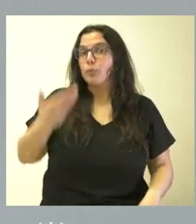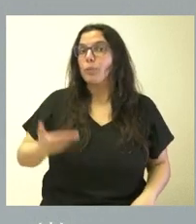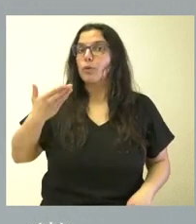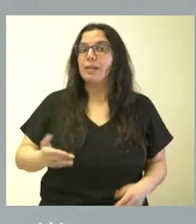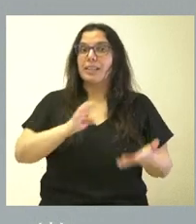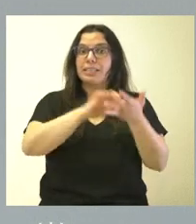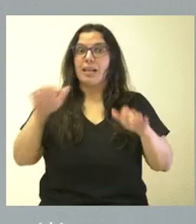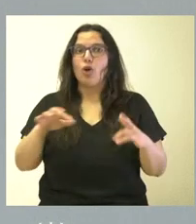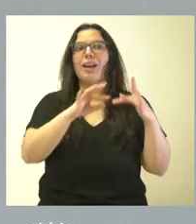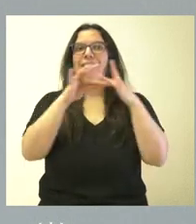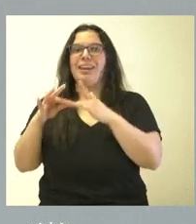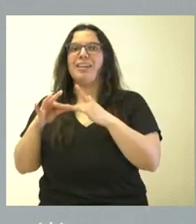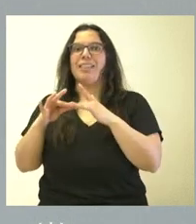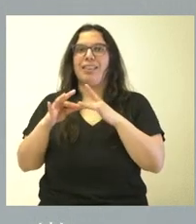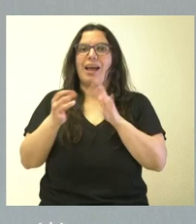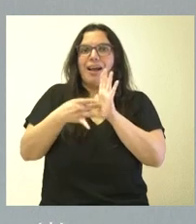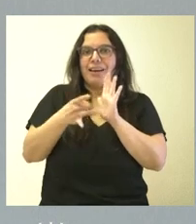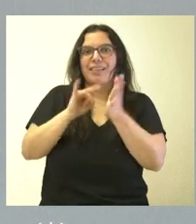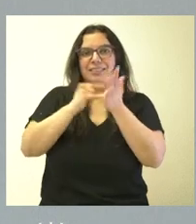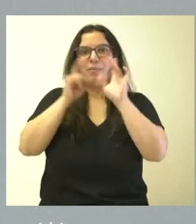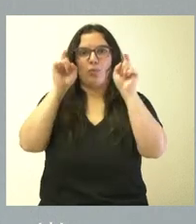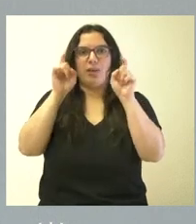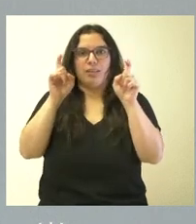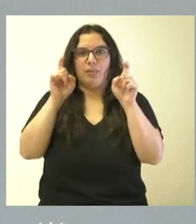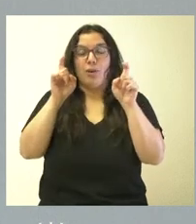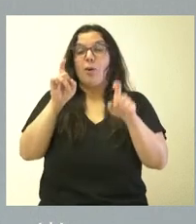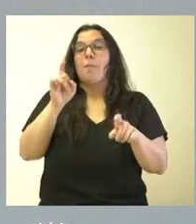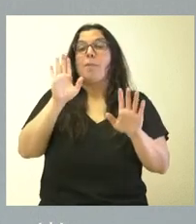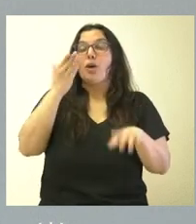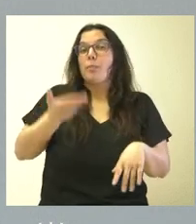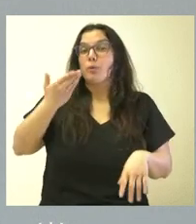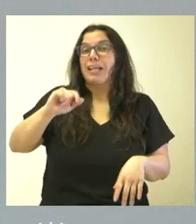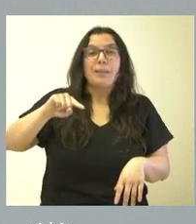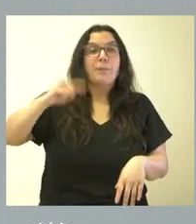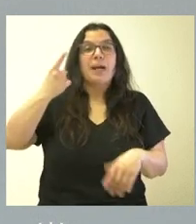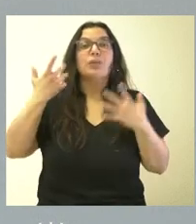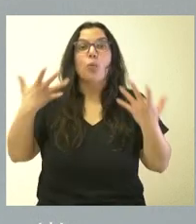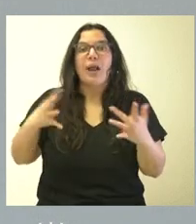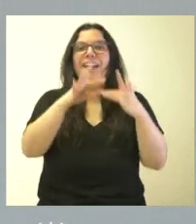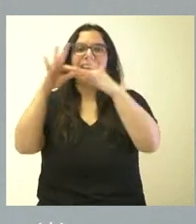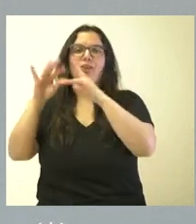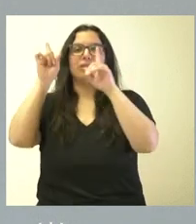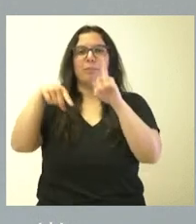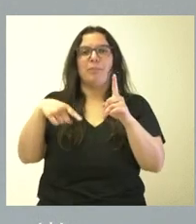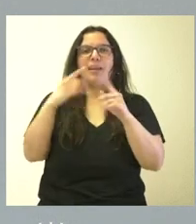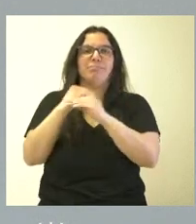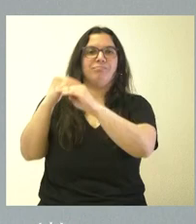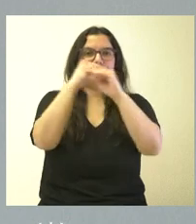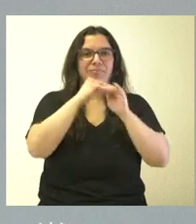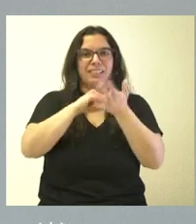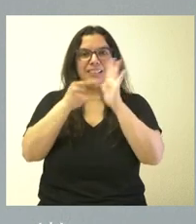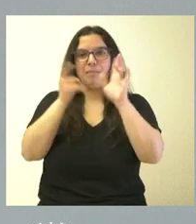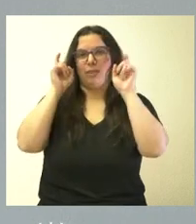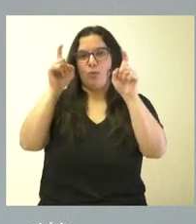Castellón tenga el liderazgo en calidad del sistema educativo, pero todavía es más importante que tengamos el liderazgo en la equidad del sistema educativo y que